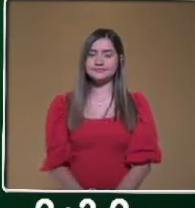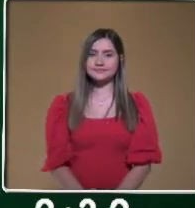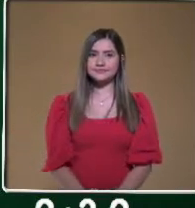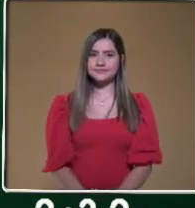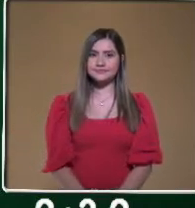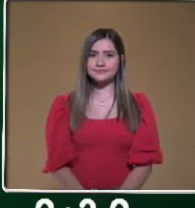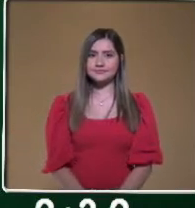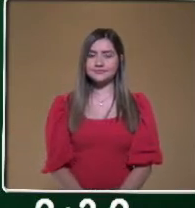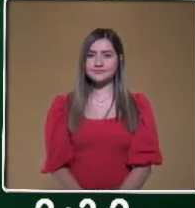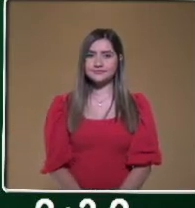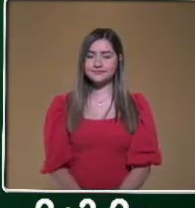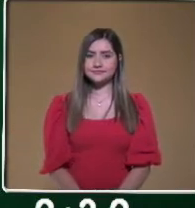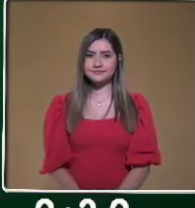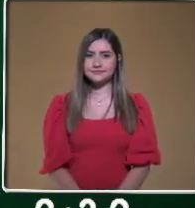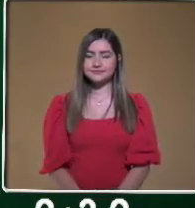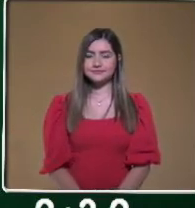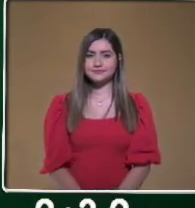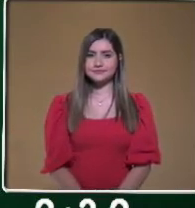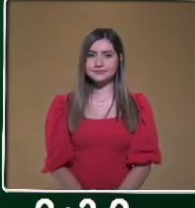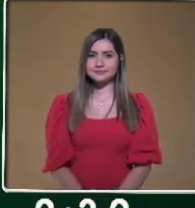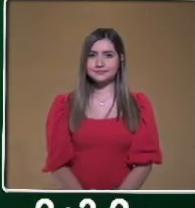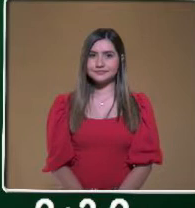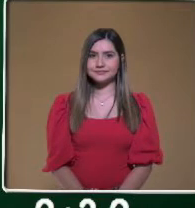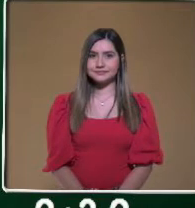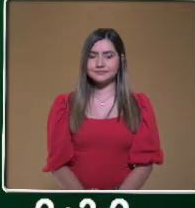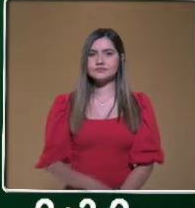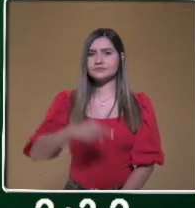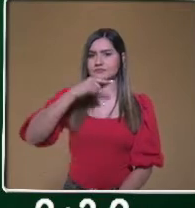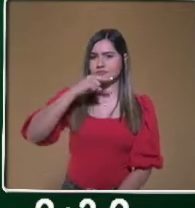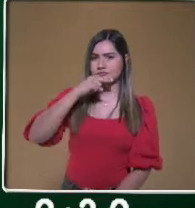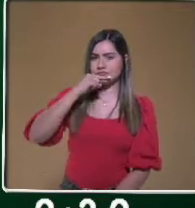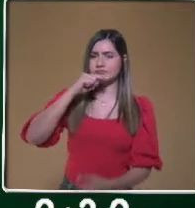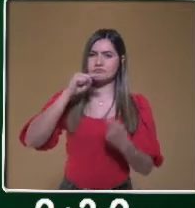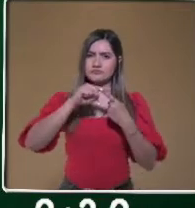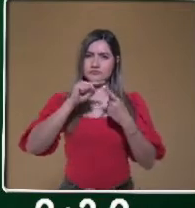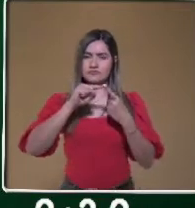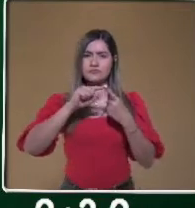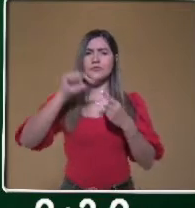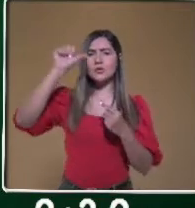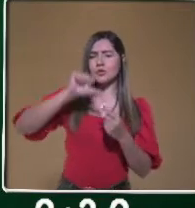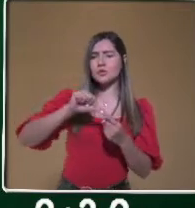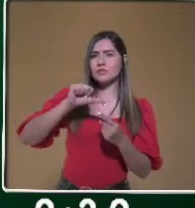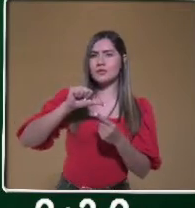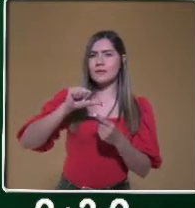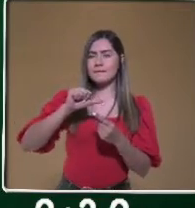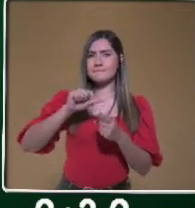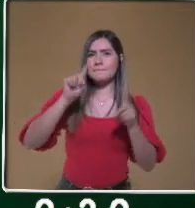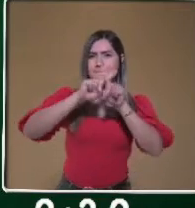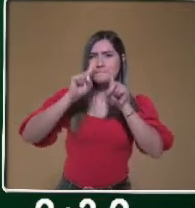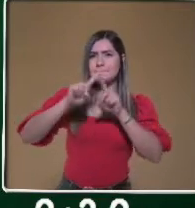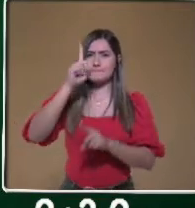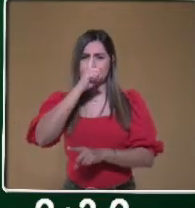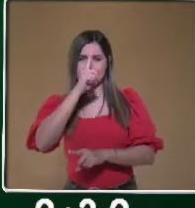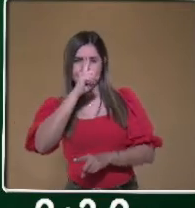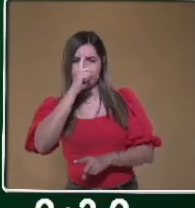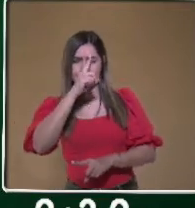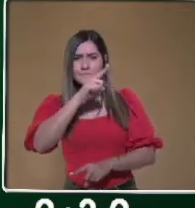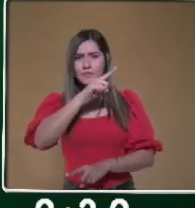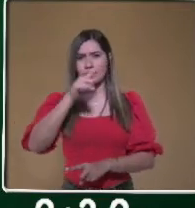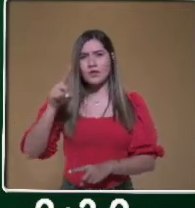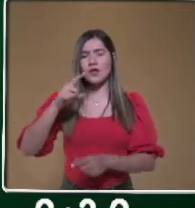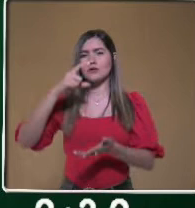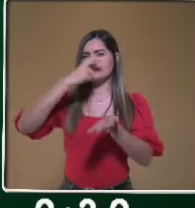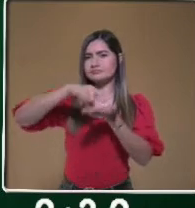Sobre todo, tener un lápiz a la mano, maestra, porque hoy les vamos a dar ciertas recomendaciones para que hagan